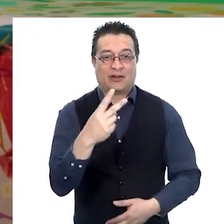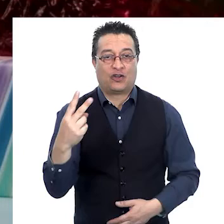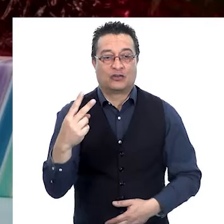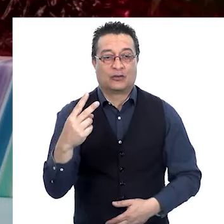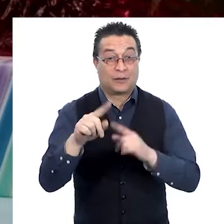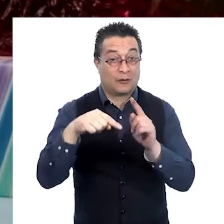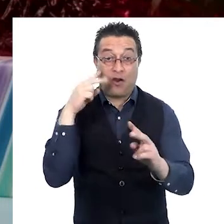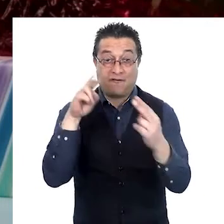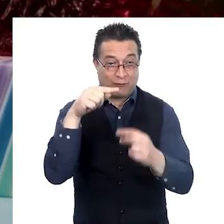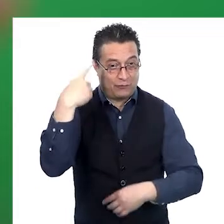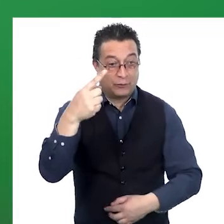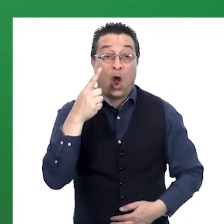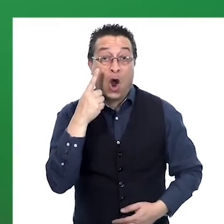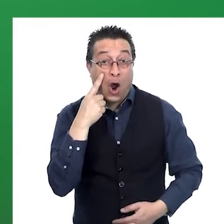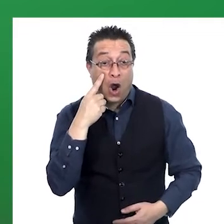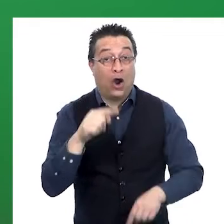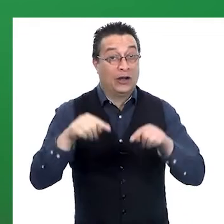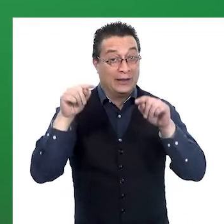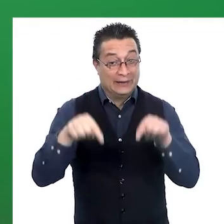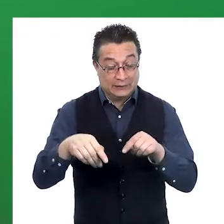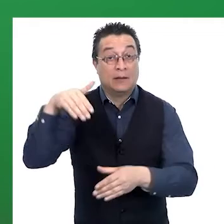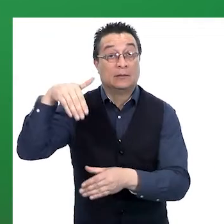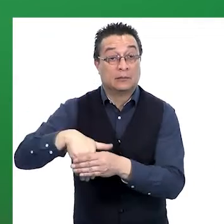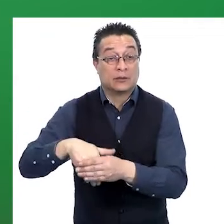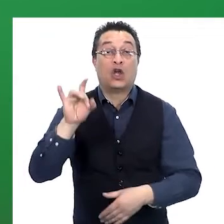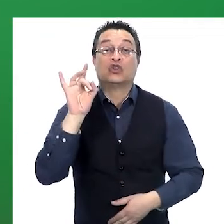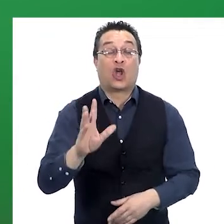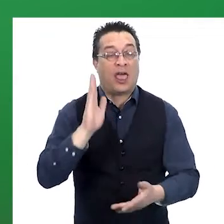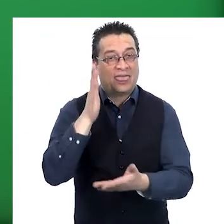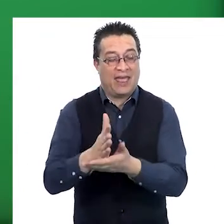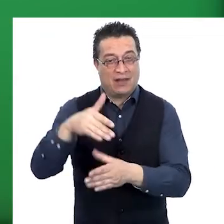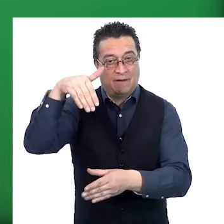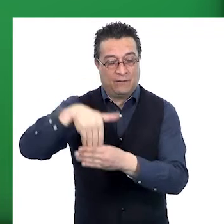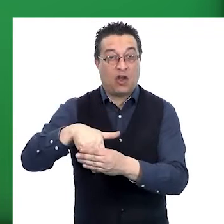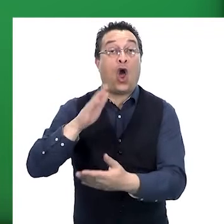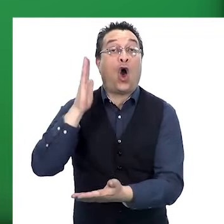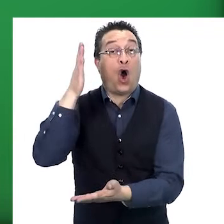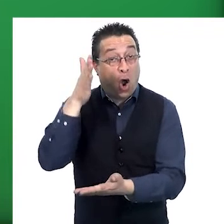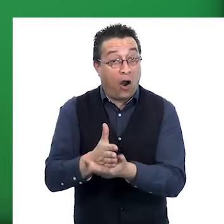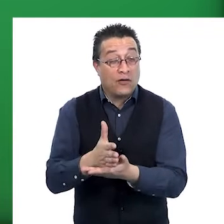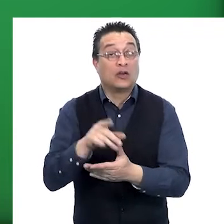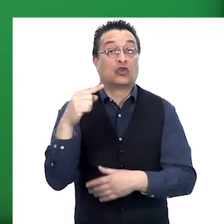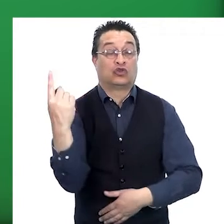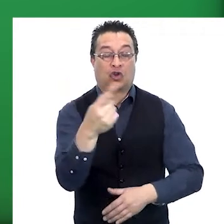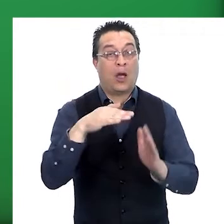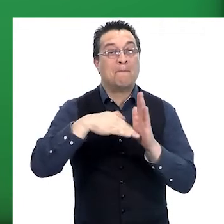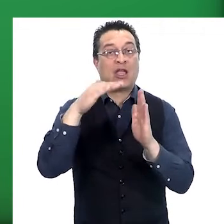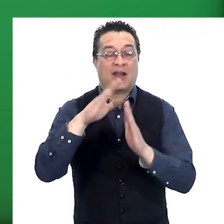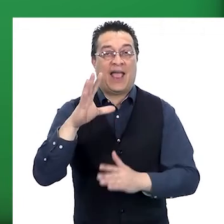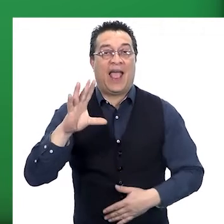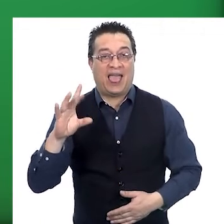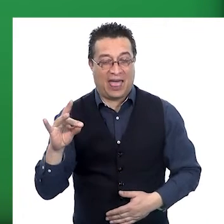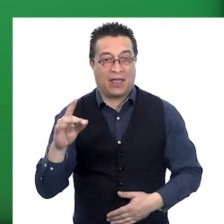2022. ¡Hasta la próxima! ¡Ojo! En esta elección solo deberán votar de manera obligatoria los y las